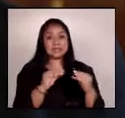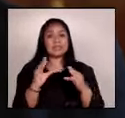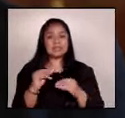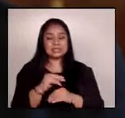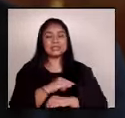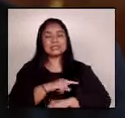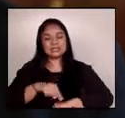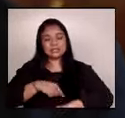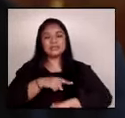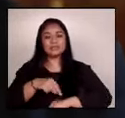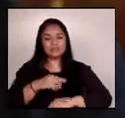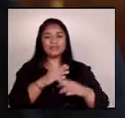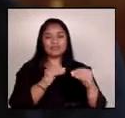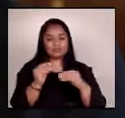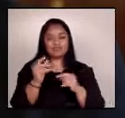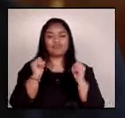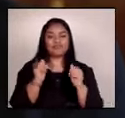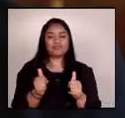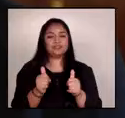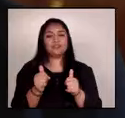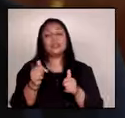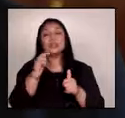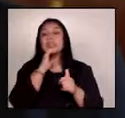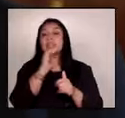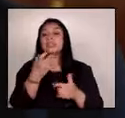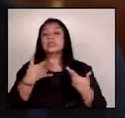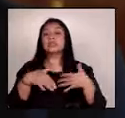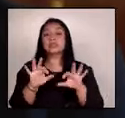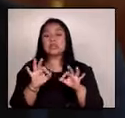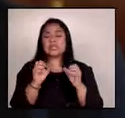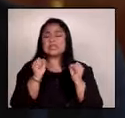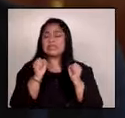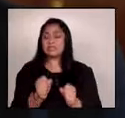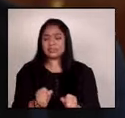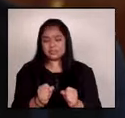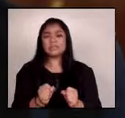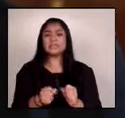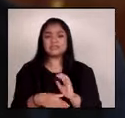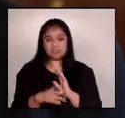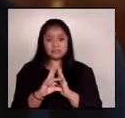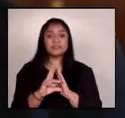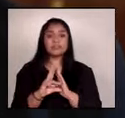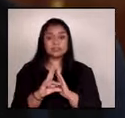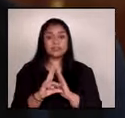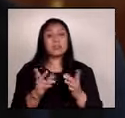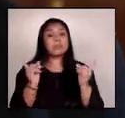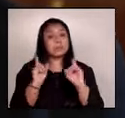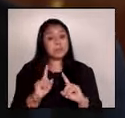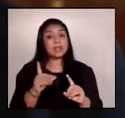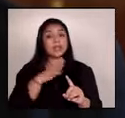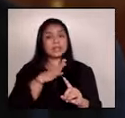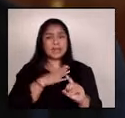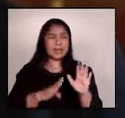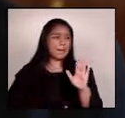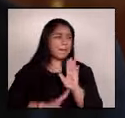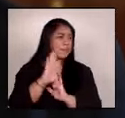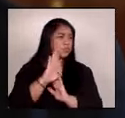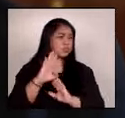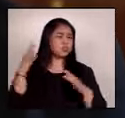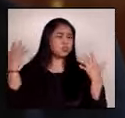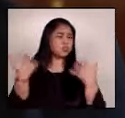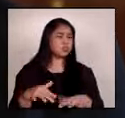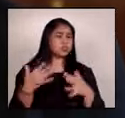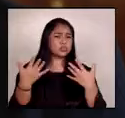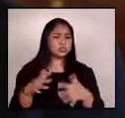productivo. Es una oportunidad difícil de repetir, pero que tiene un potencial tremendo para identificar